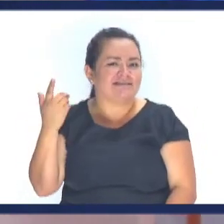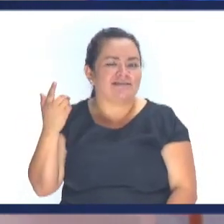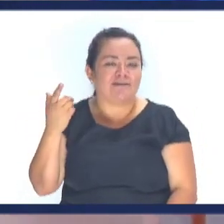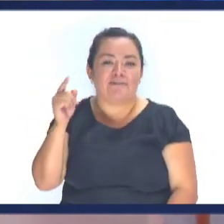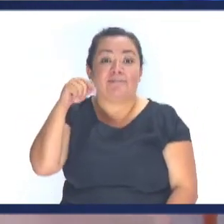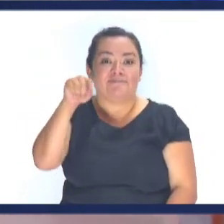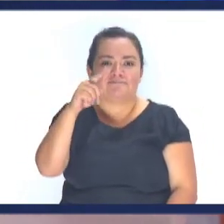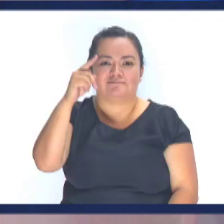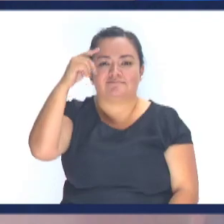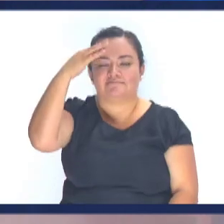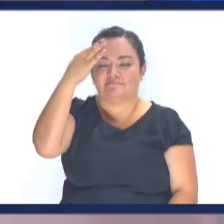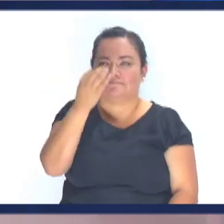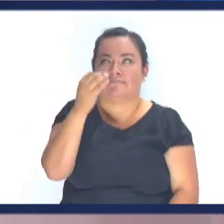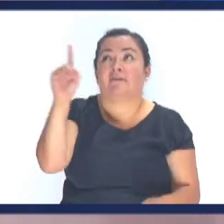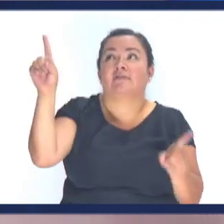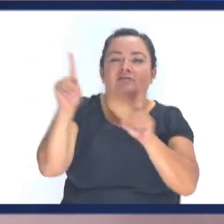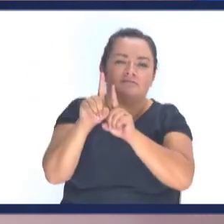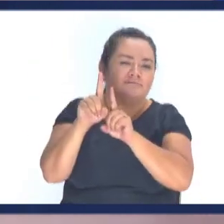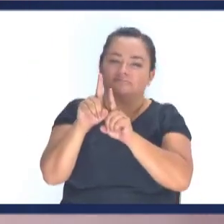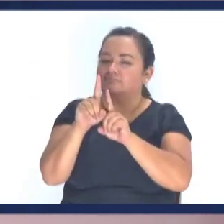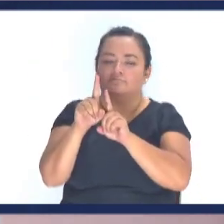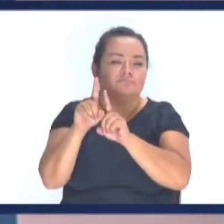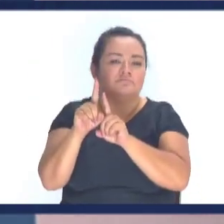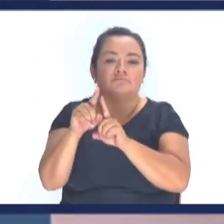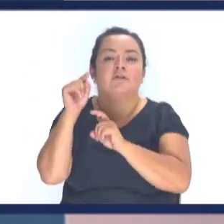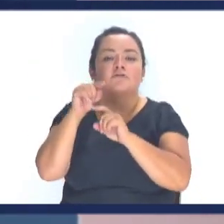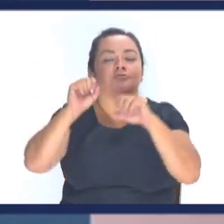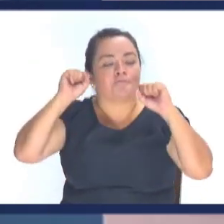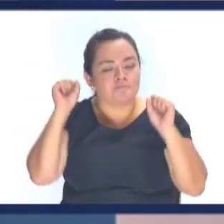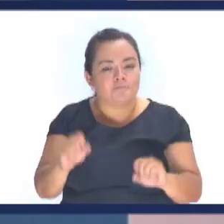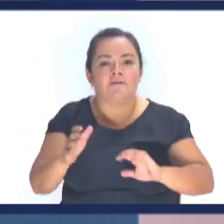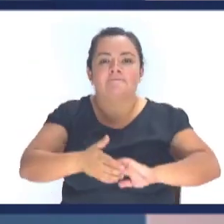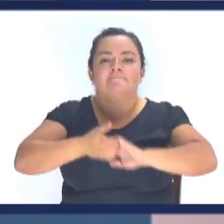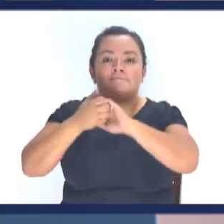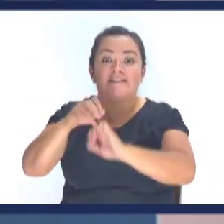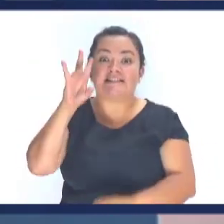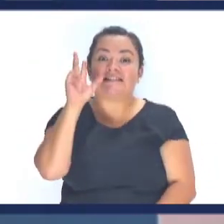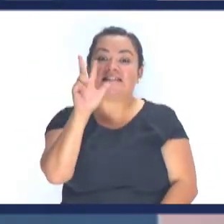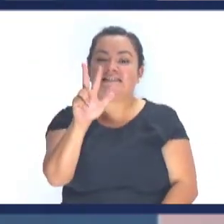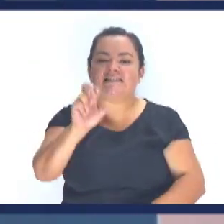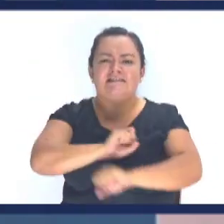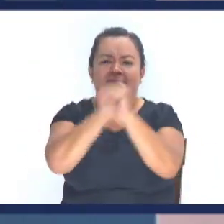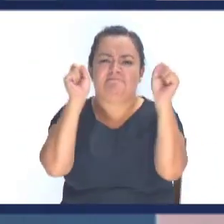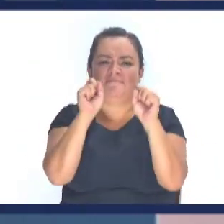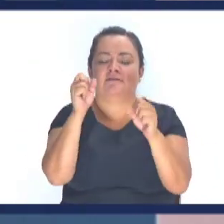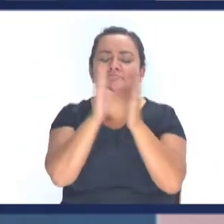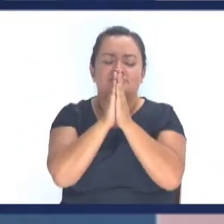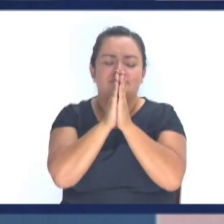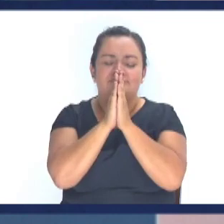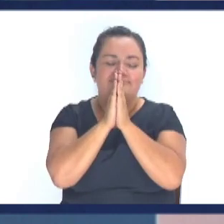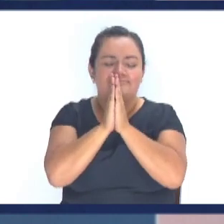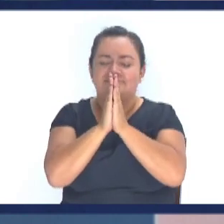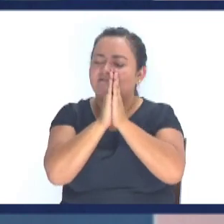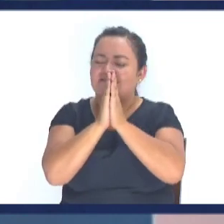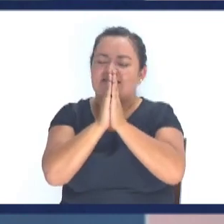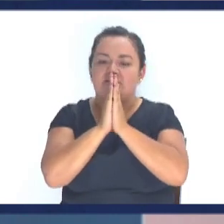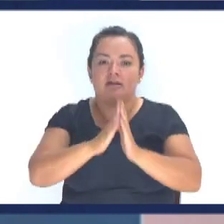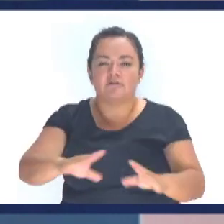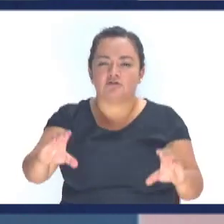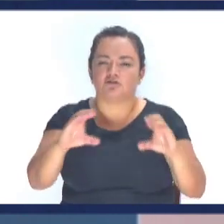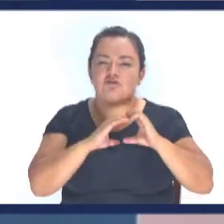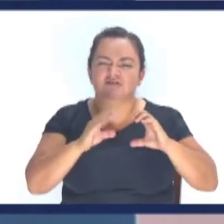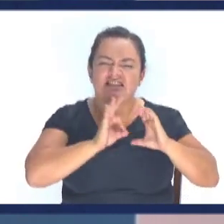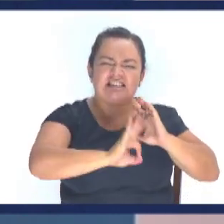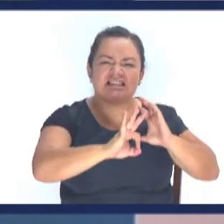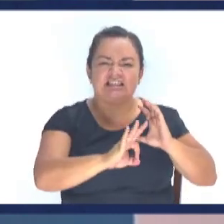Para hacerte creer Que están más cerca De Dios Mira papá Te podés levantar A las tres de la mañana A orar Y si en tu